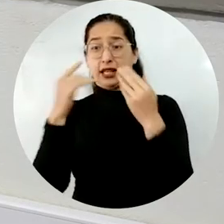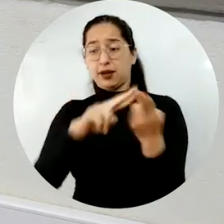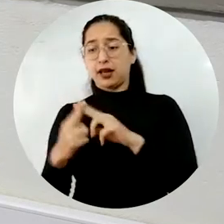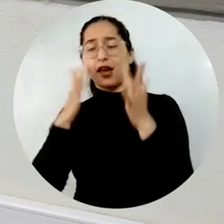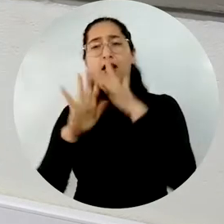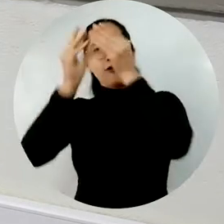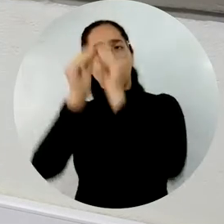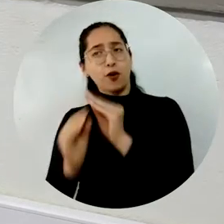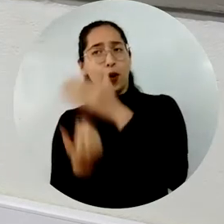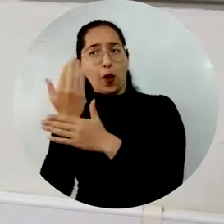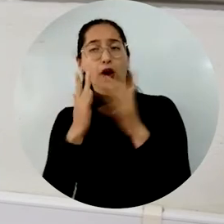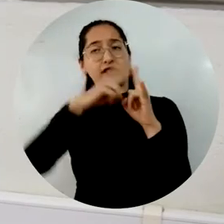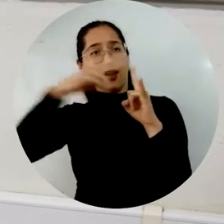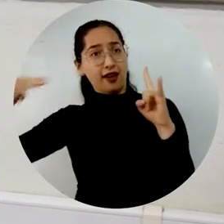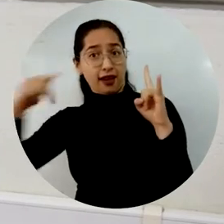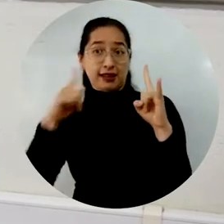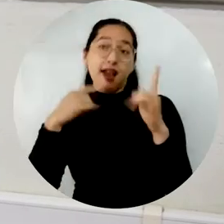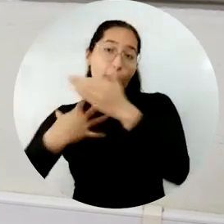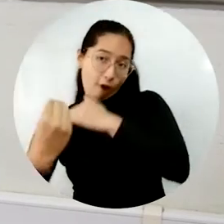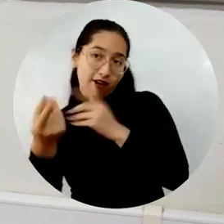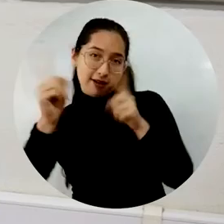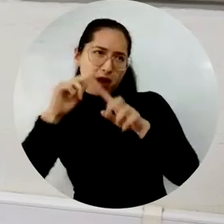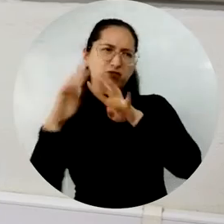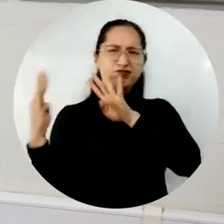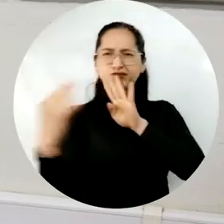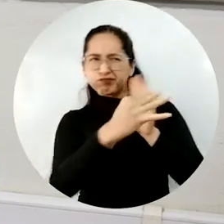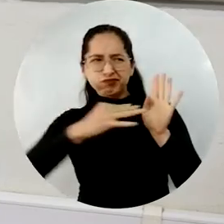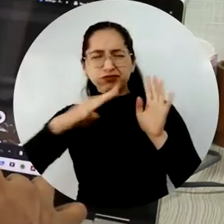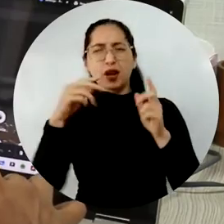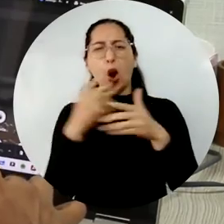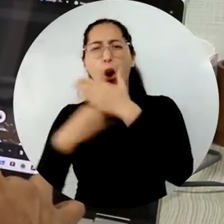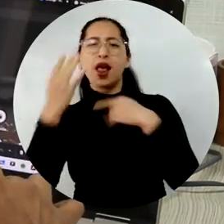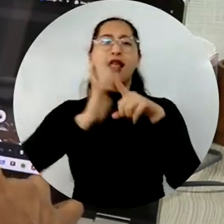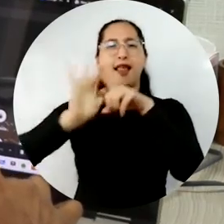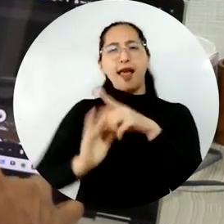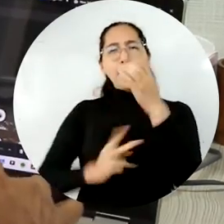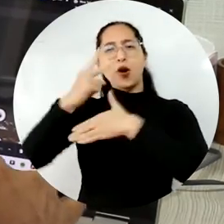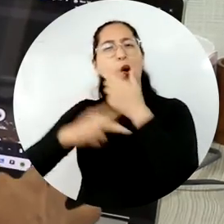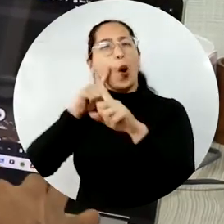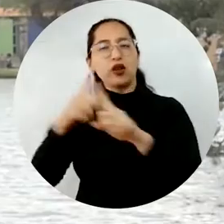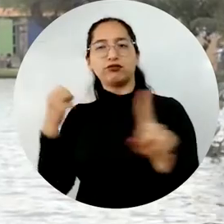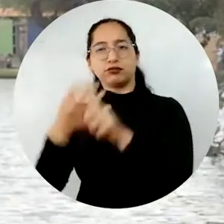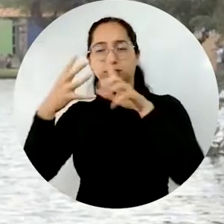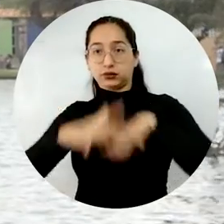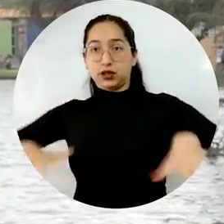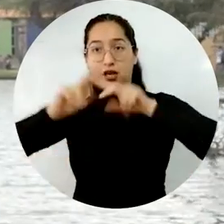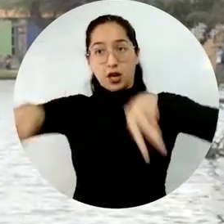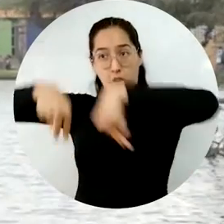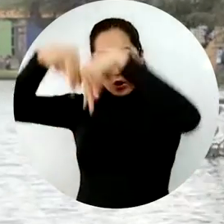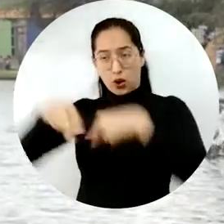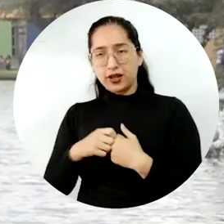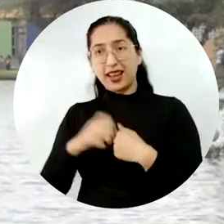llevando al interior de la universidad y de manera externa, por todos los proyectos que impactan a la sociedad. Luego de que